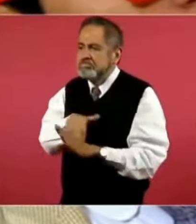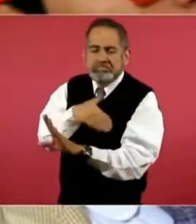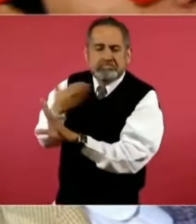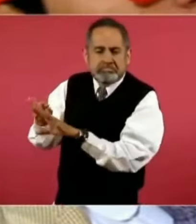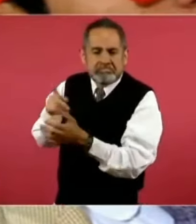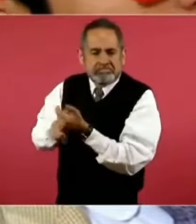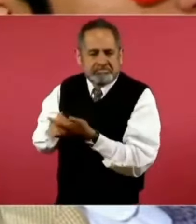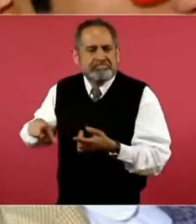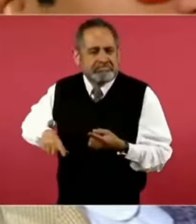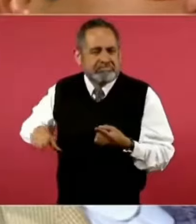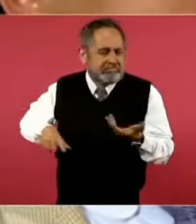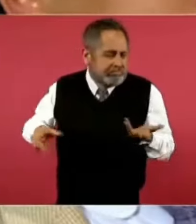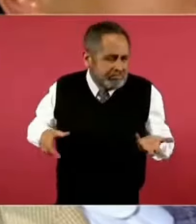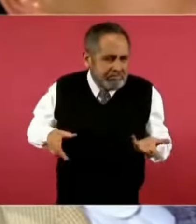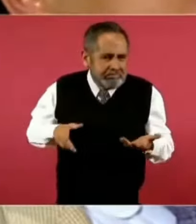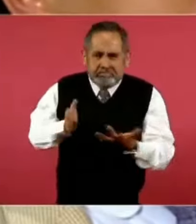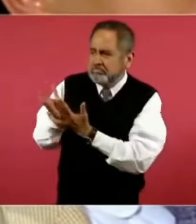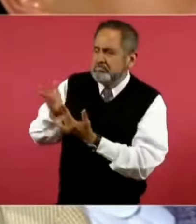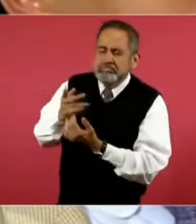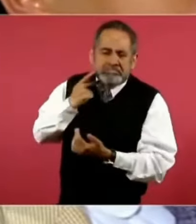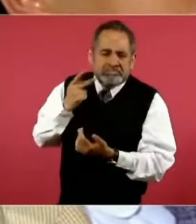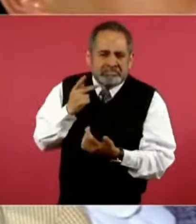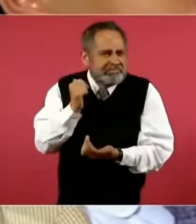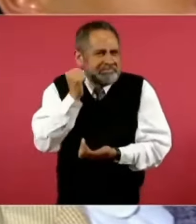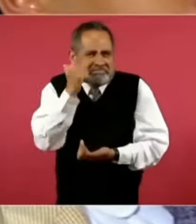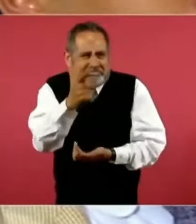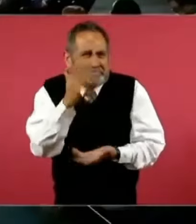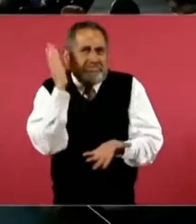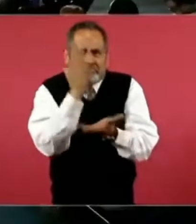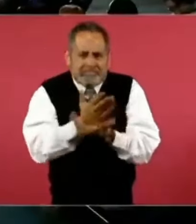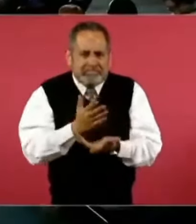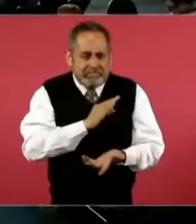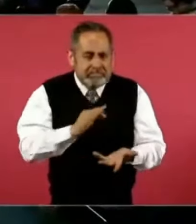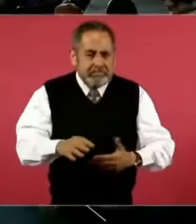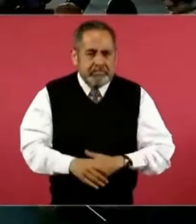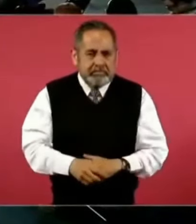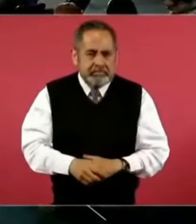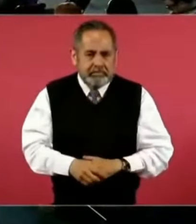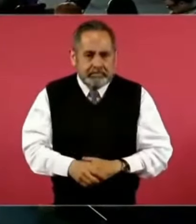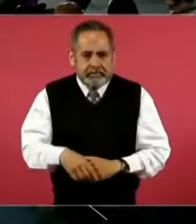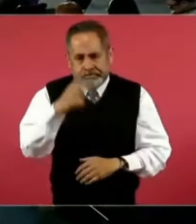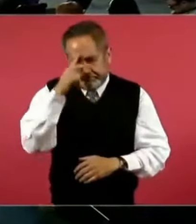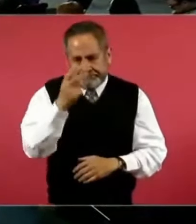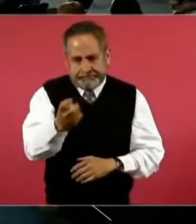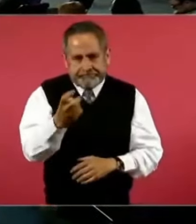en la política de México. Bueno, para eso es.